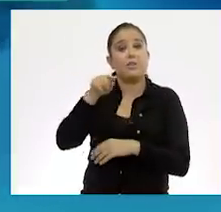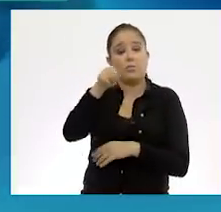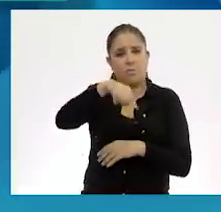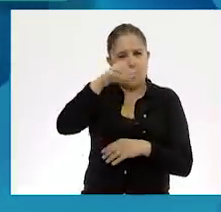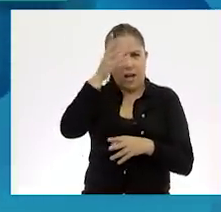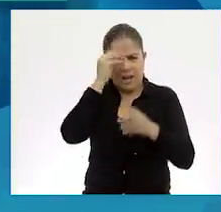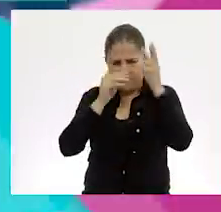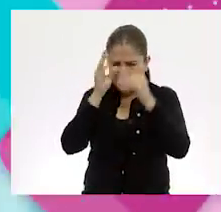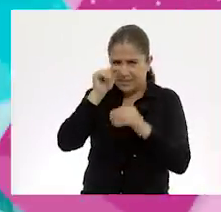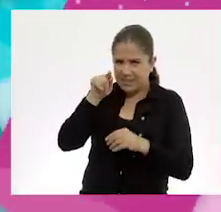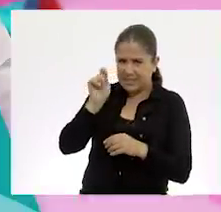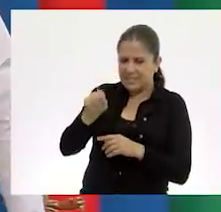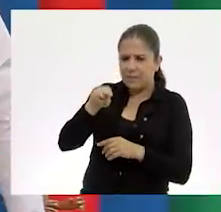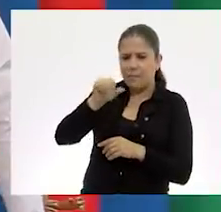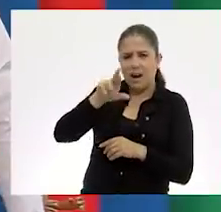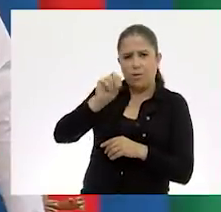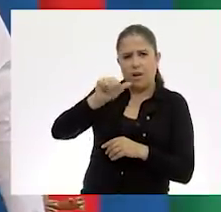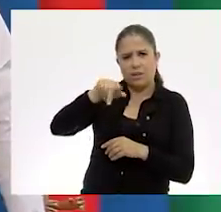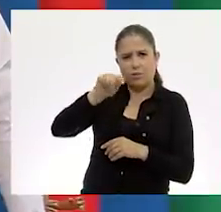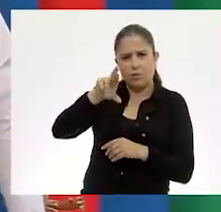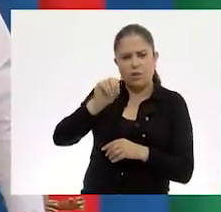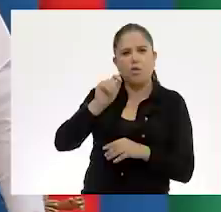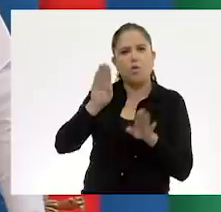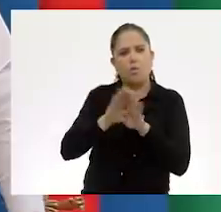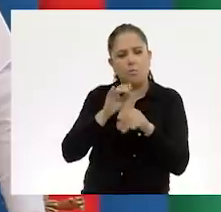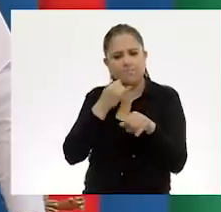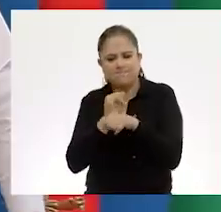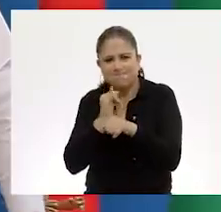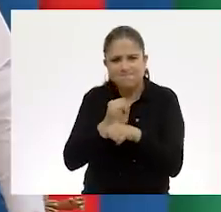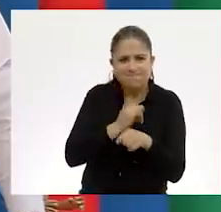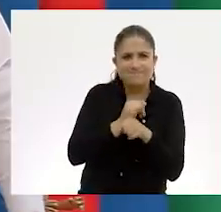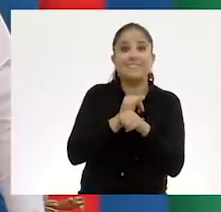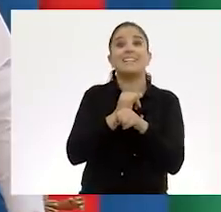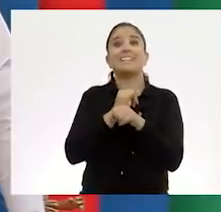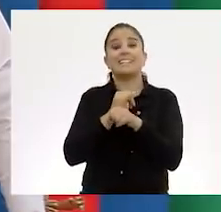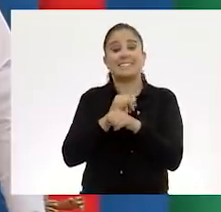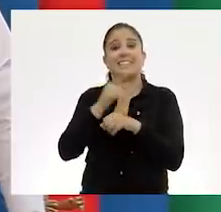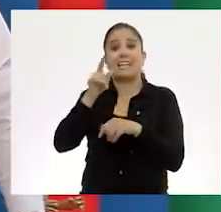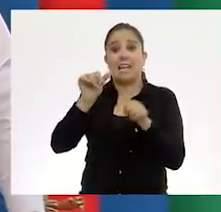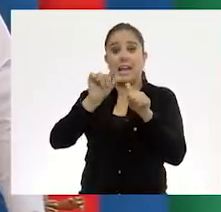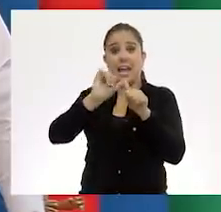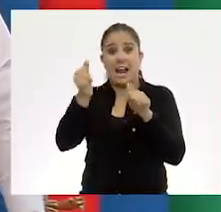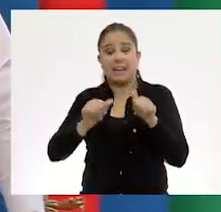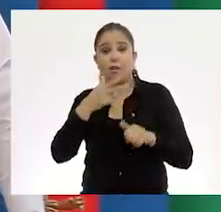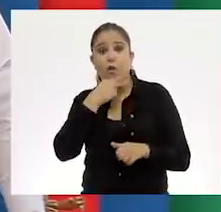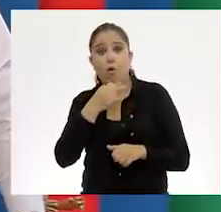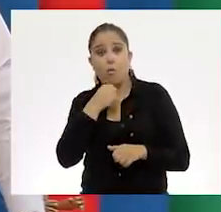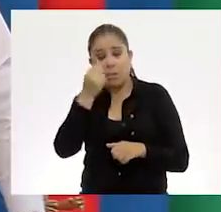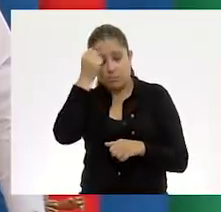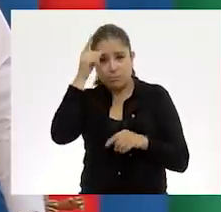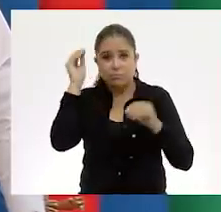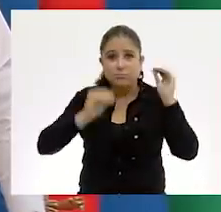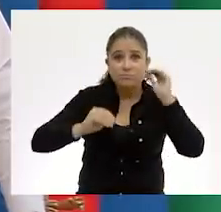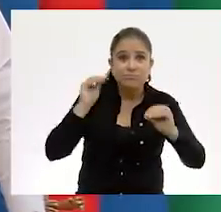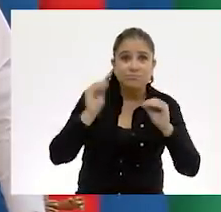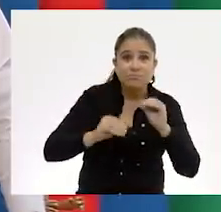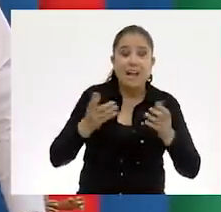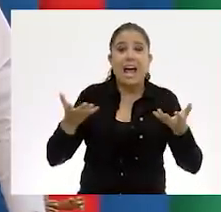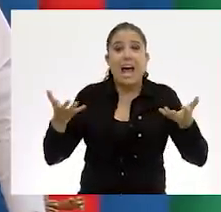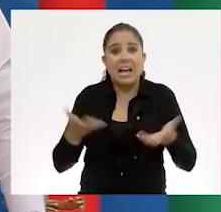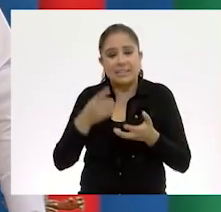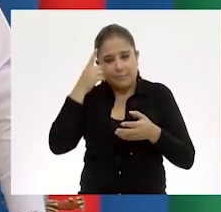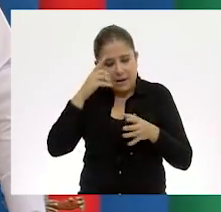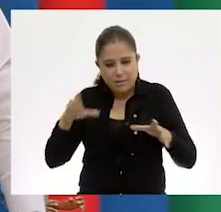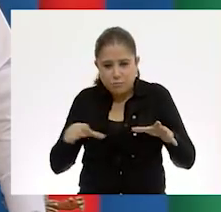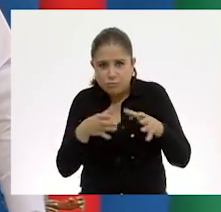voz del especialista Marco Antonio Medina este oficio y nos acompañará el artista plástico Alejandro Millet para elaborar una pieza